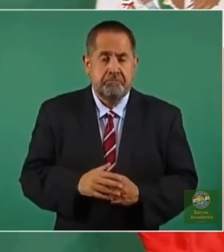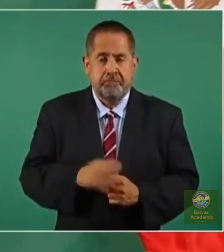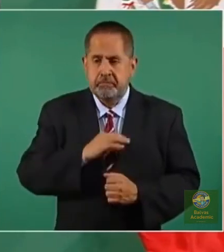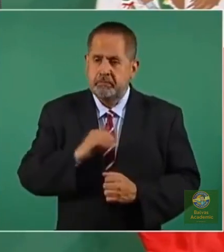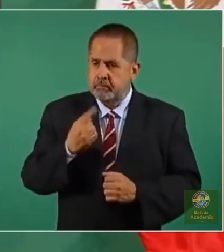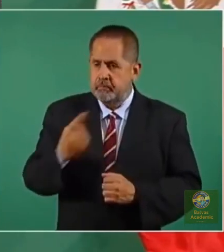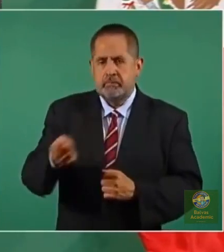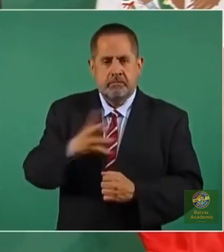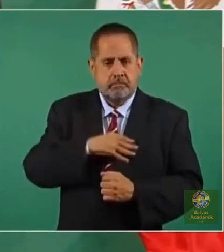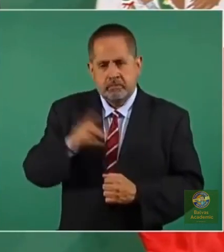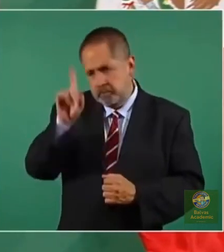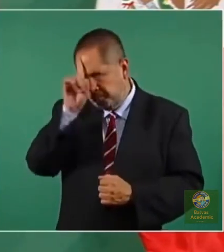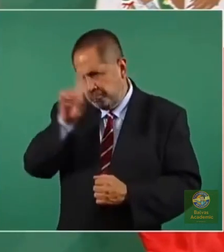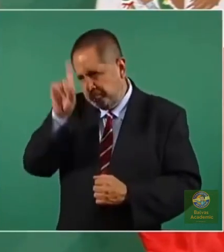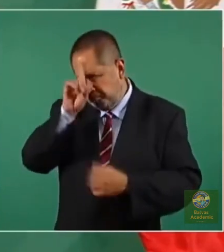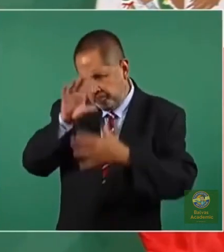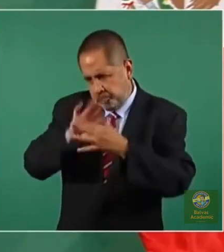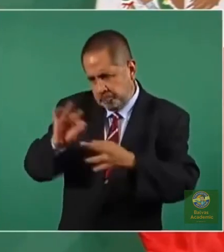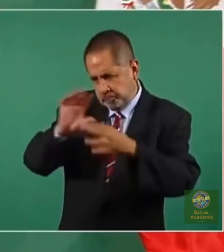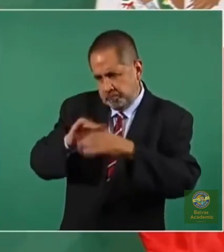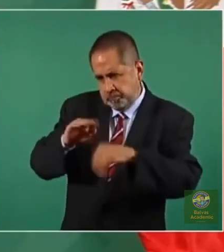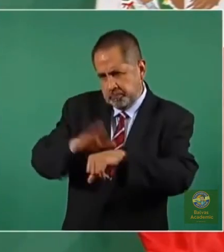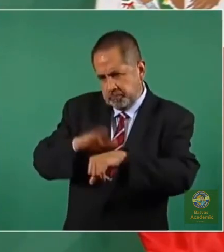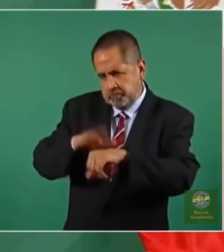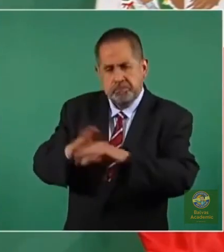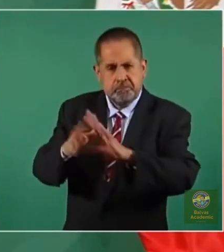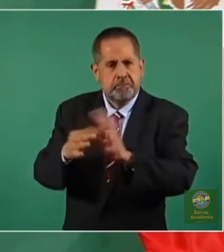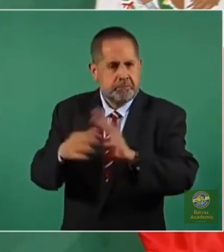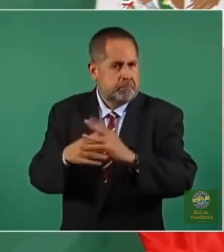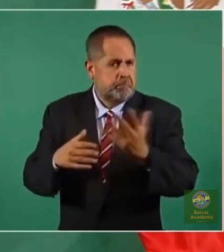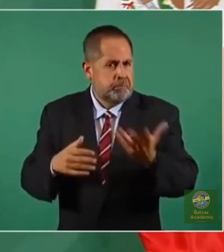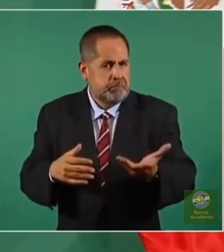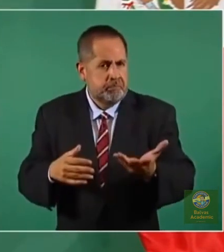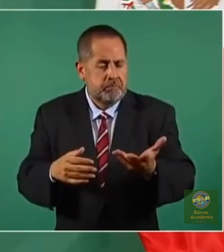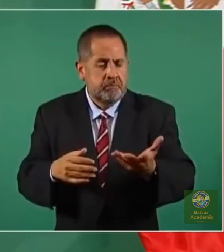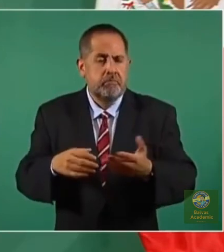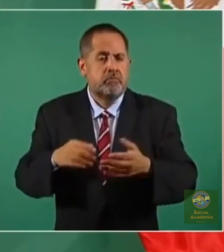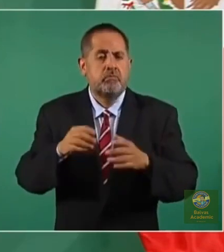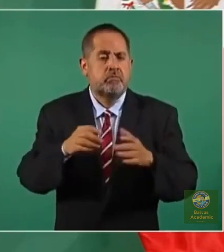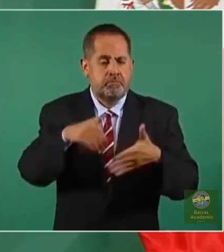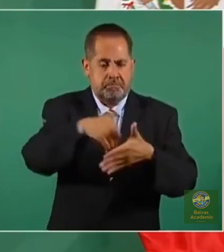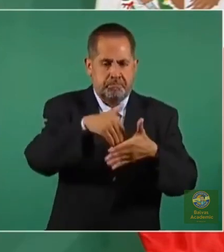recomendarle a los niños o que en la lonchera